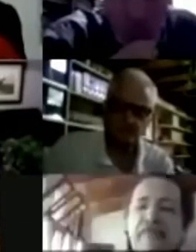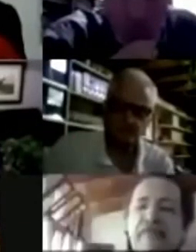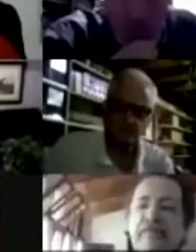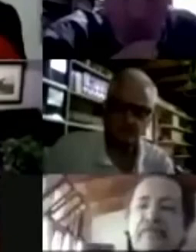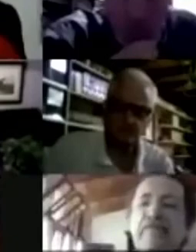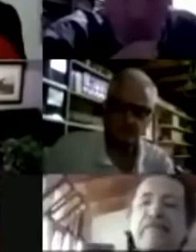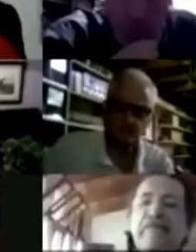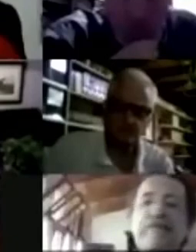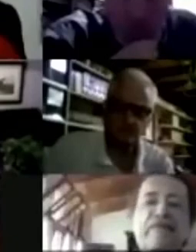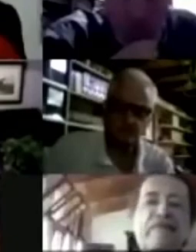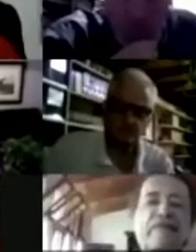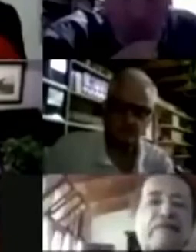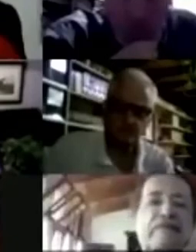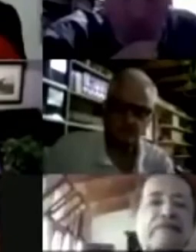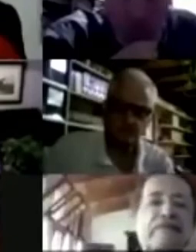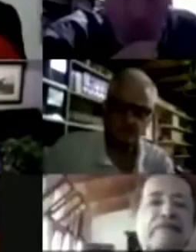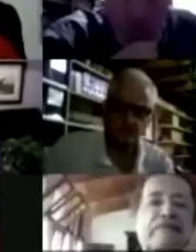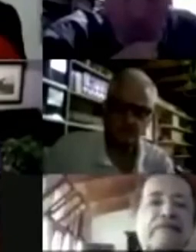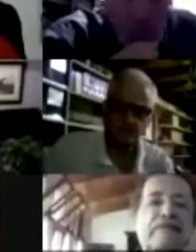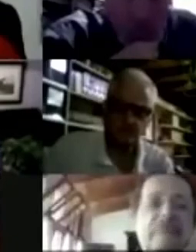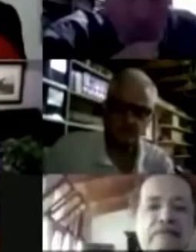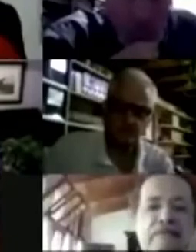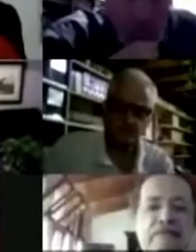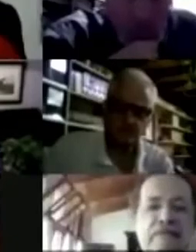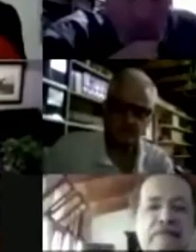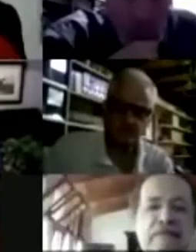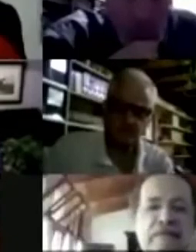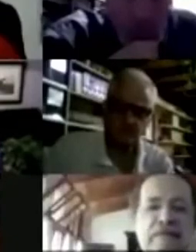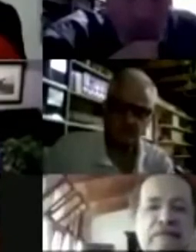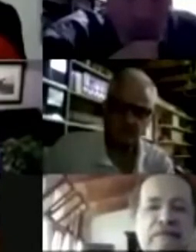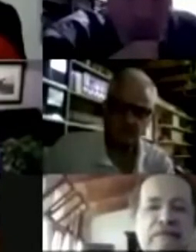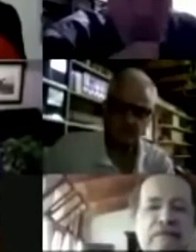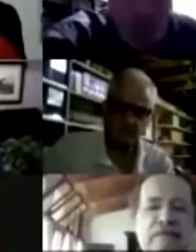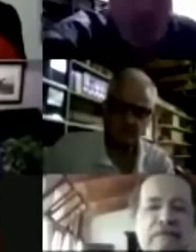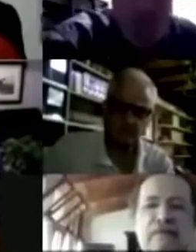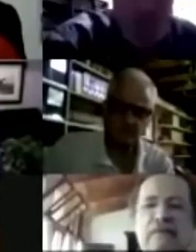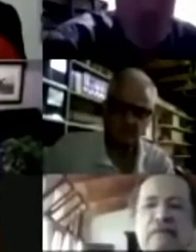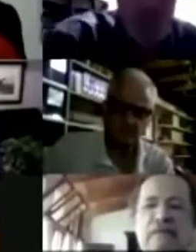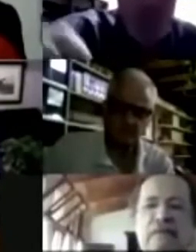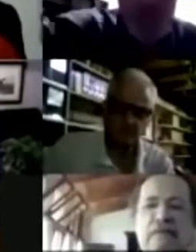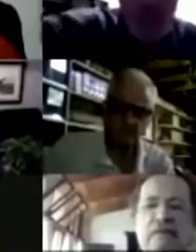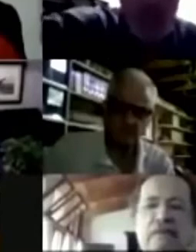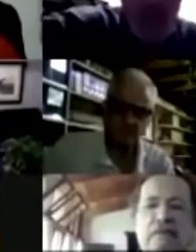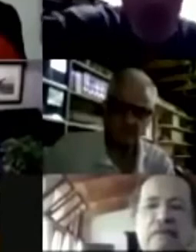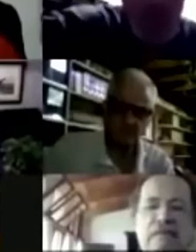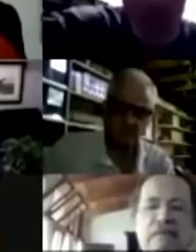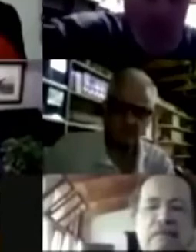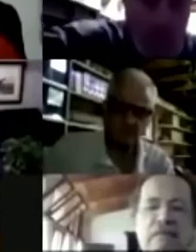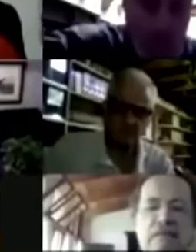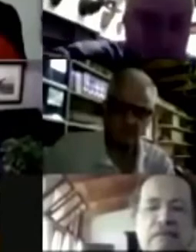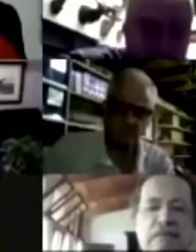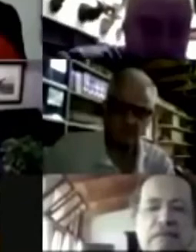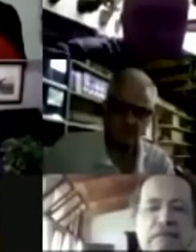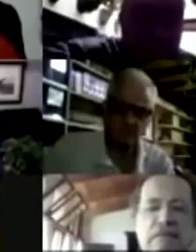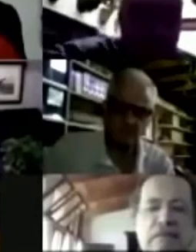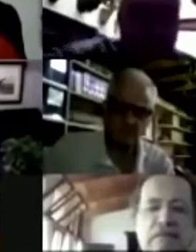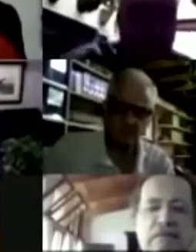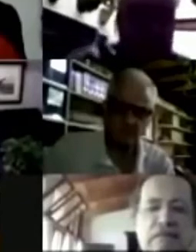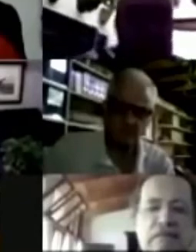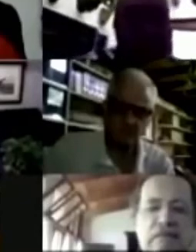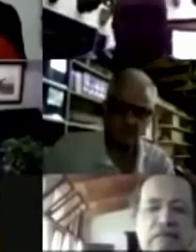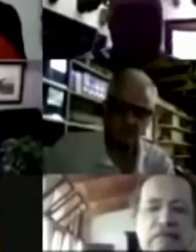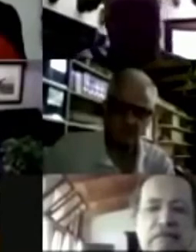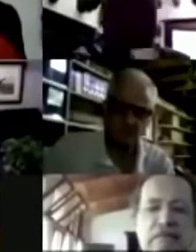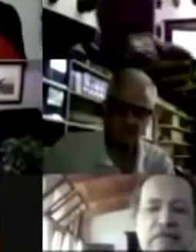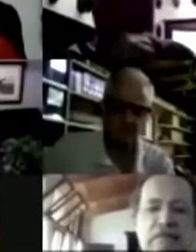Todas y cada una de las leyes que este gobierno ha puesto, las importantes, están bajo querella constitucional,